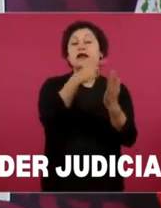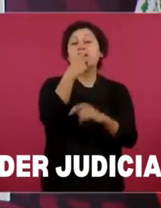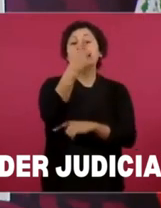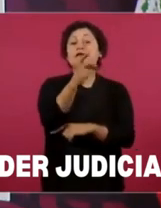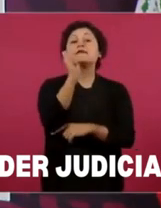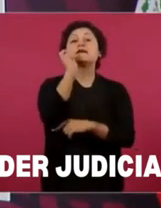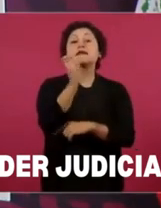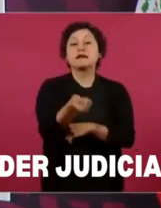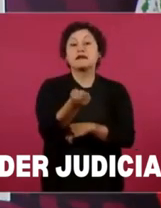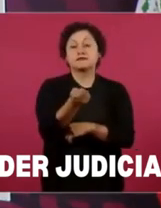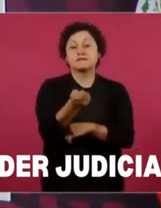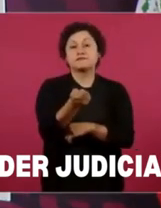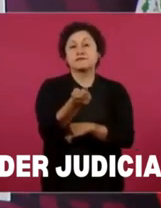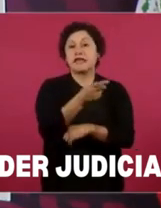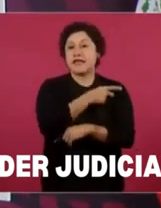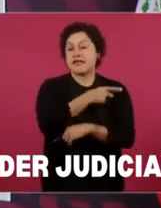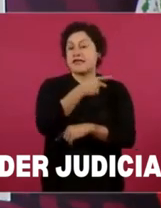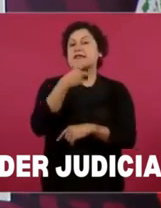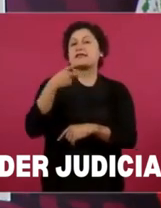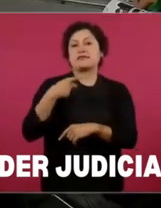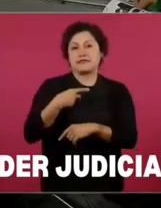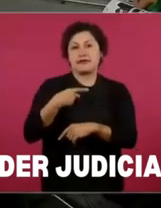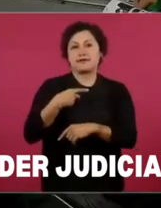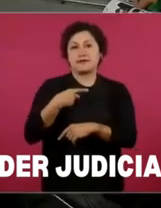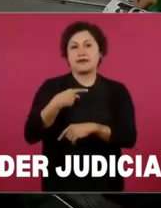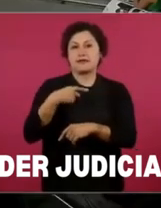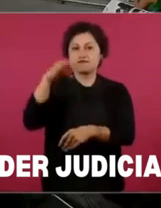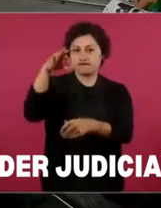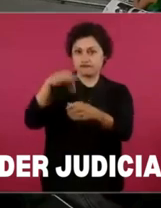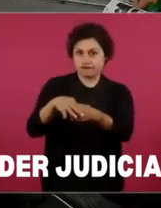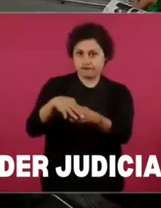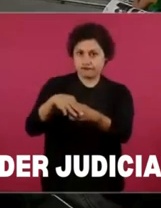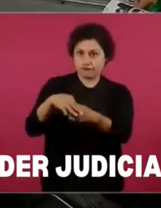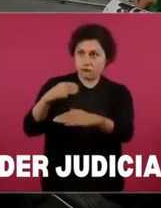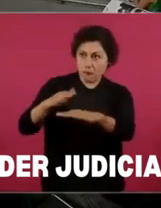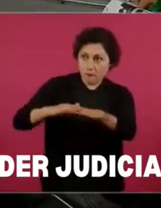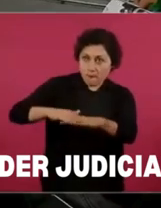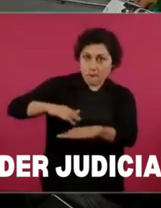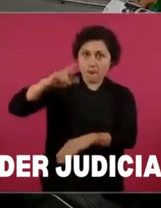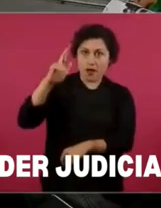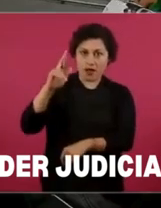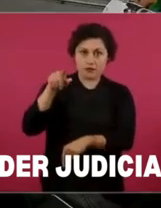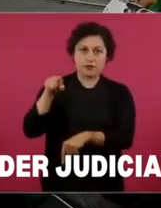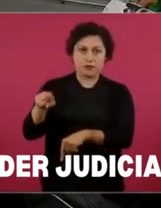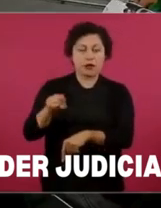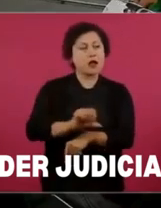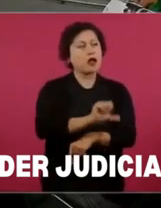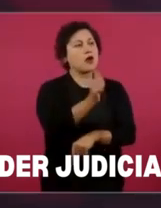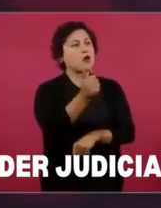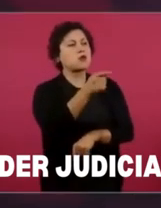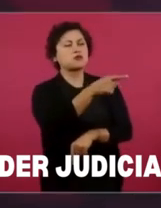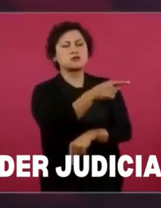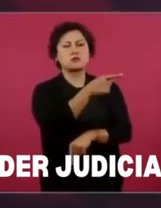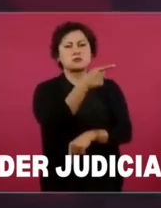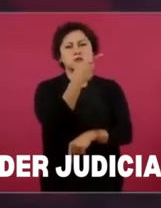en otros no, es mayoría simple,